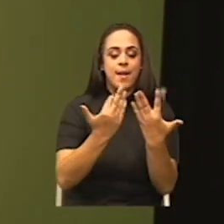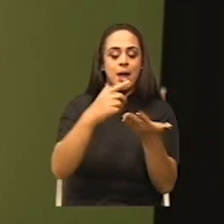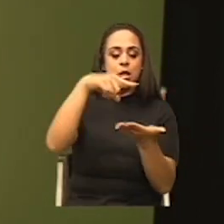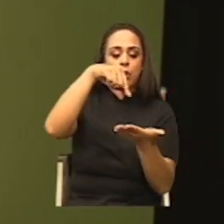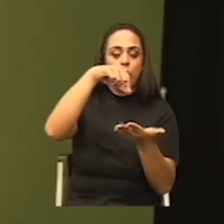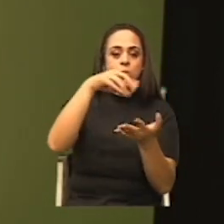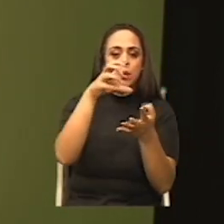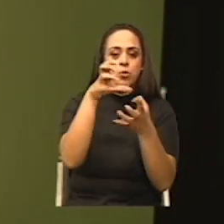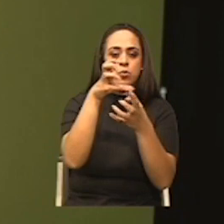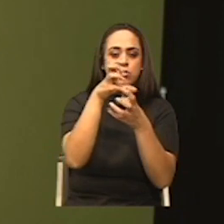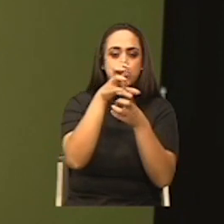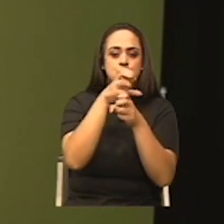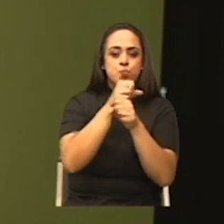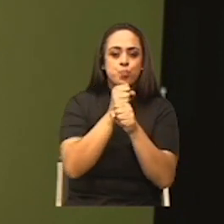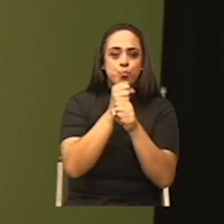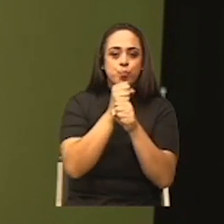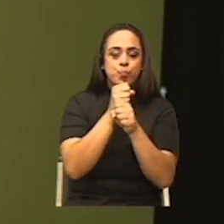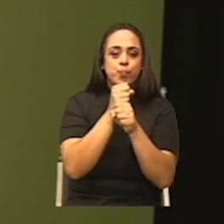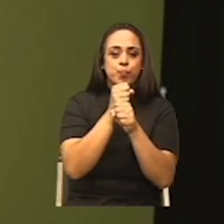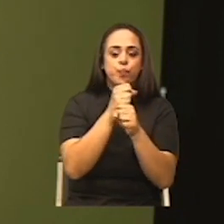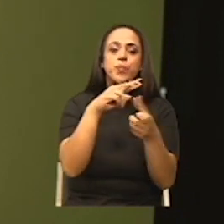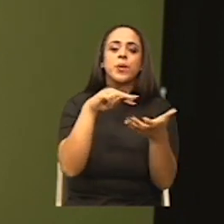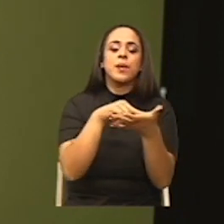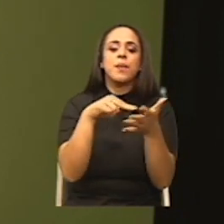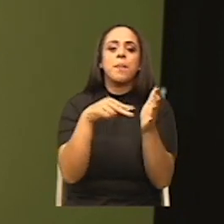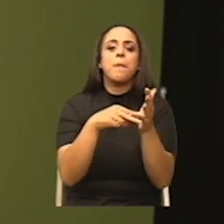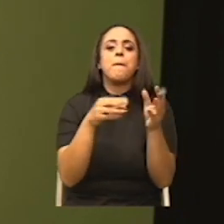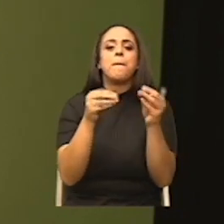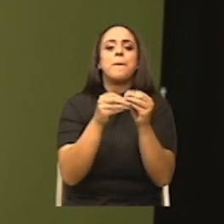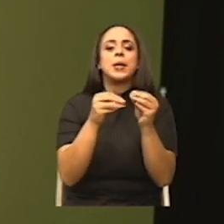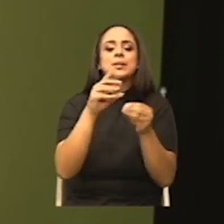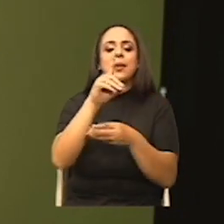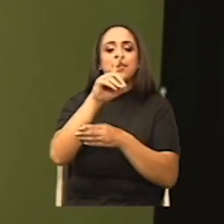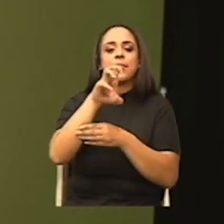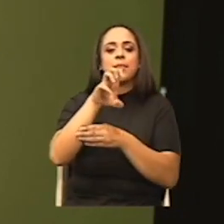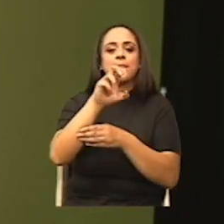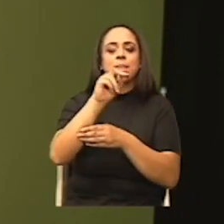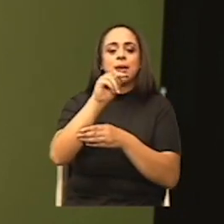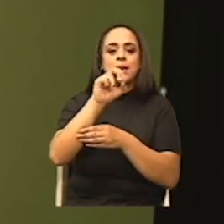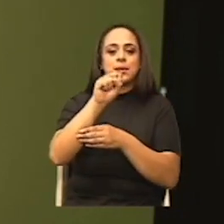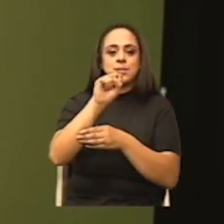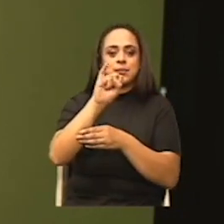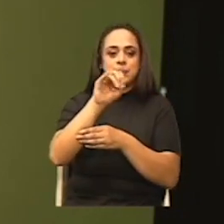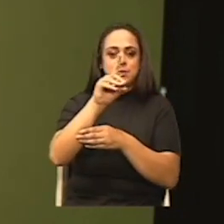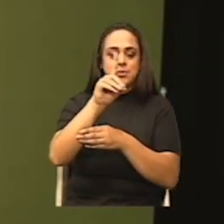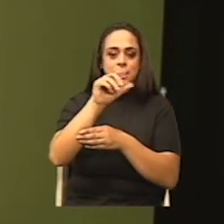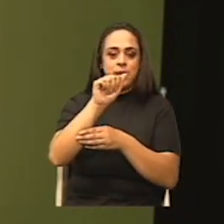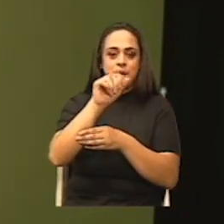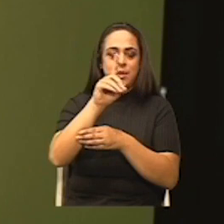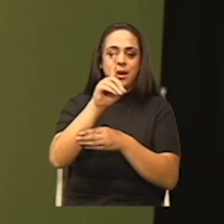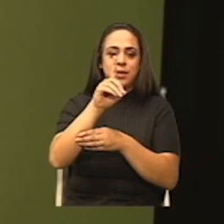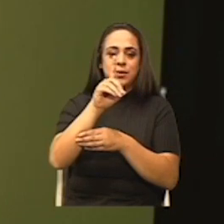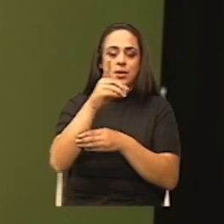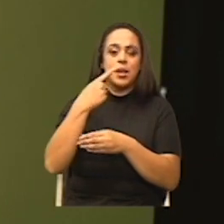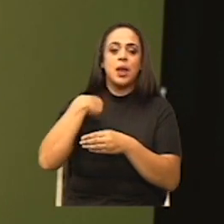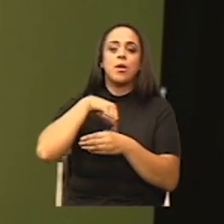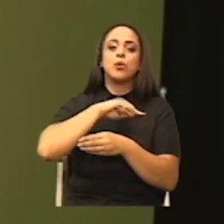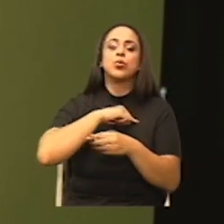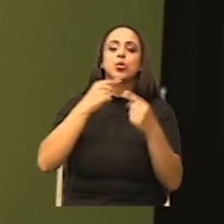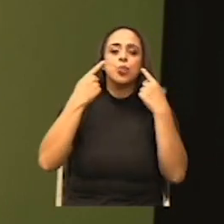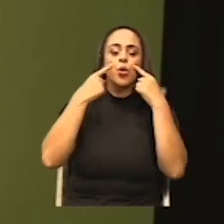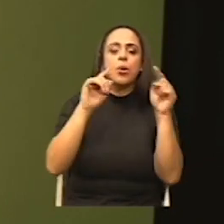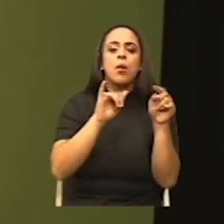comprima y eso hace que tenga mayor densidad y por ende, logremos jugar con el peso del gotero.